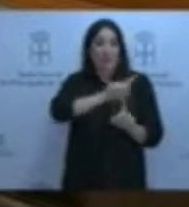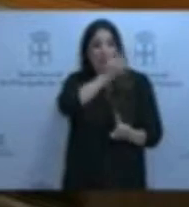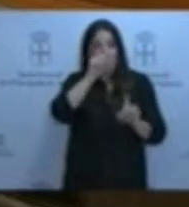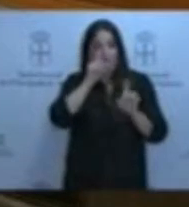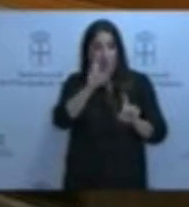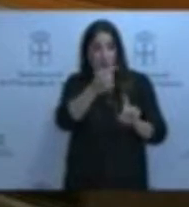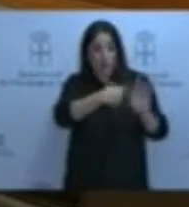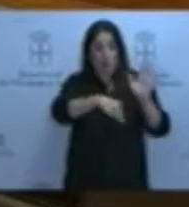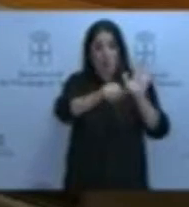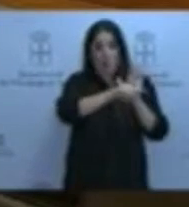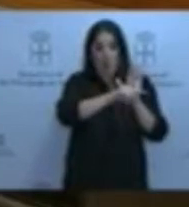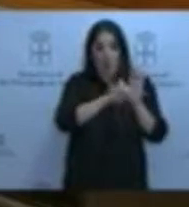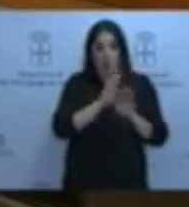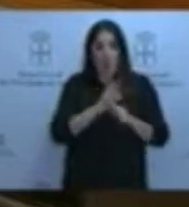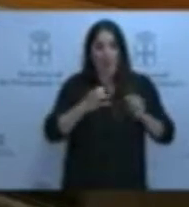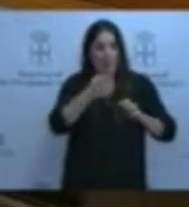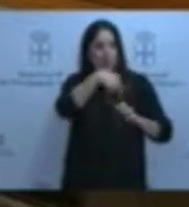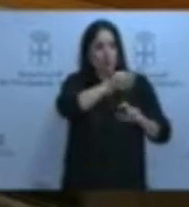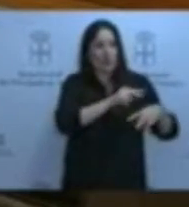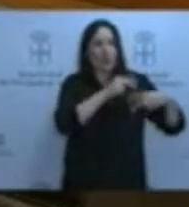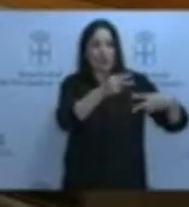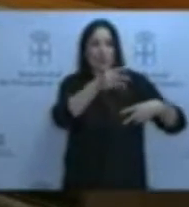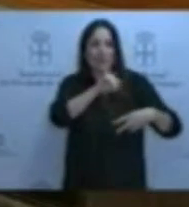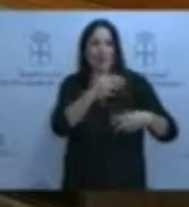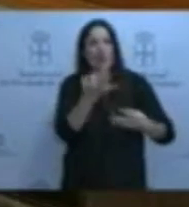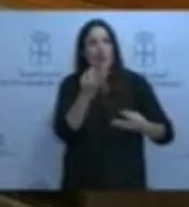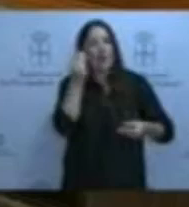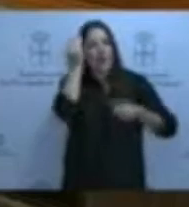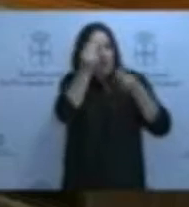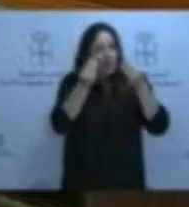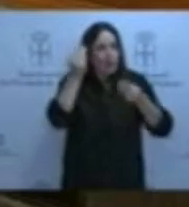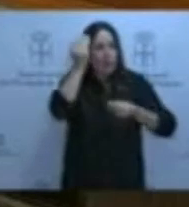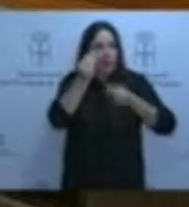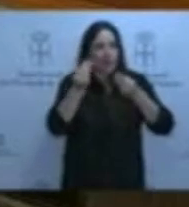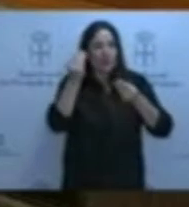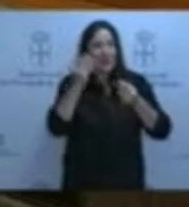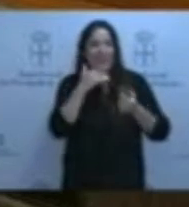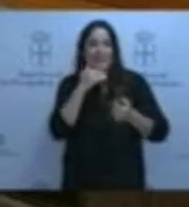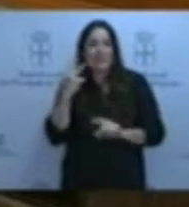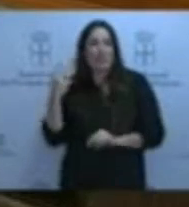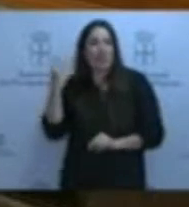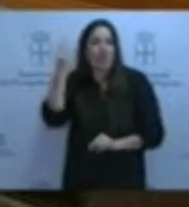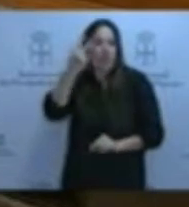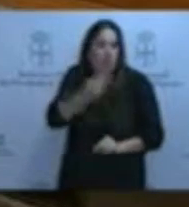del Parlamento, pero cabe reflexionar cómo pasaron casi dos años